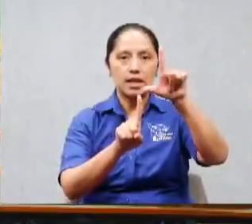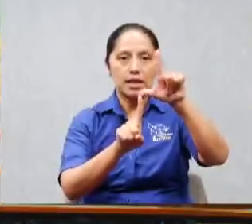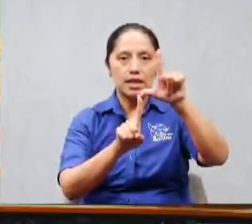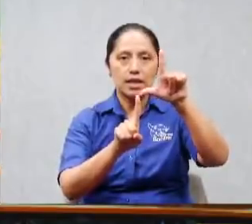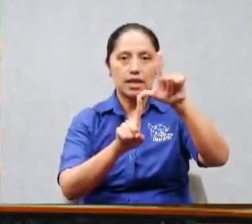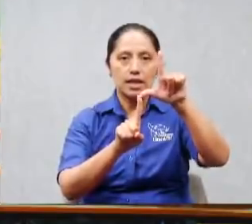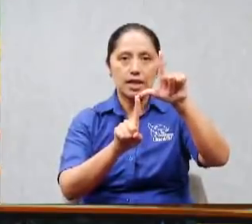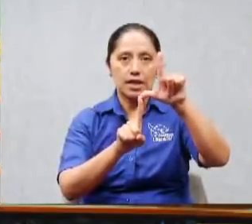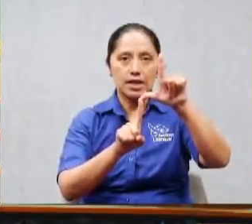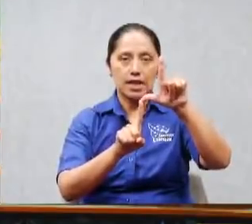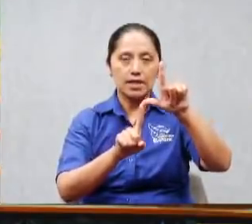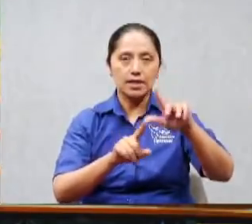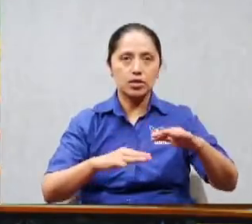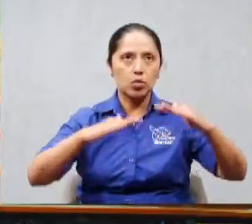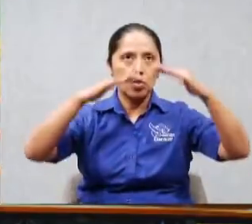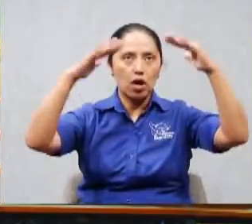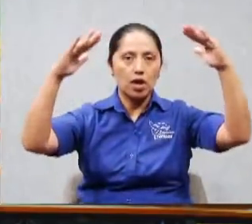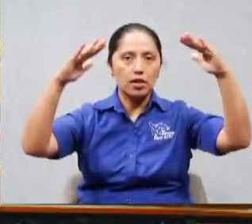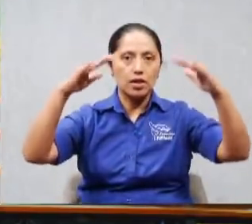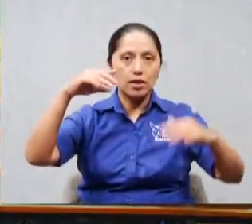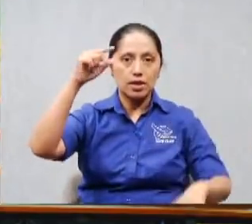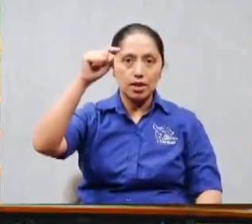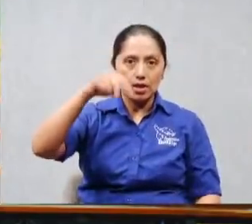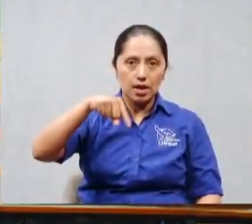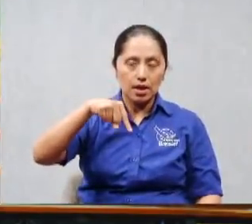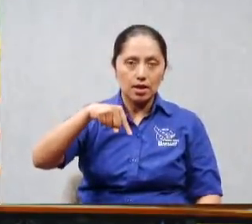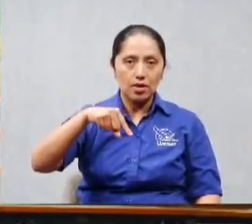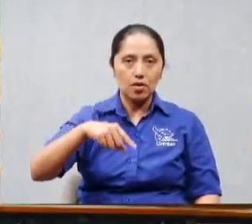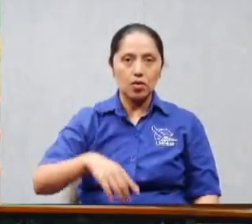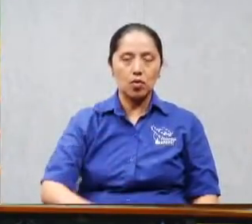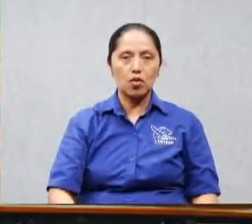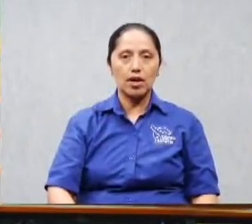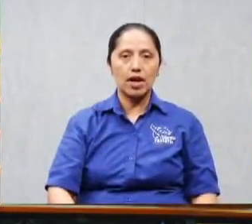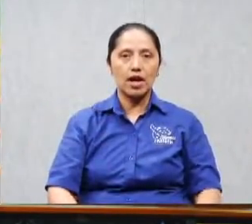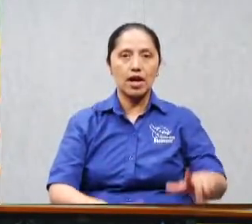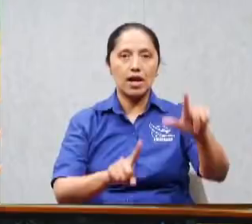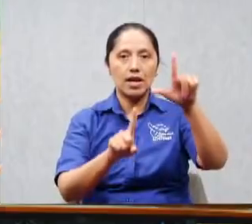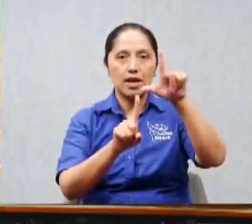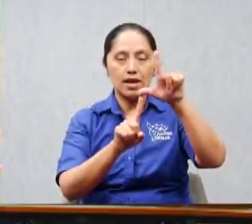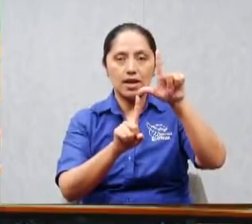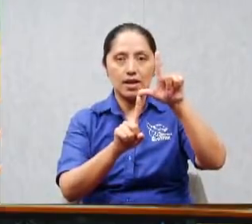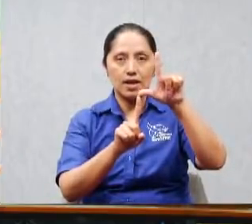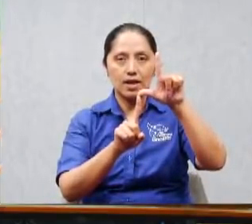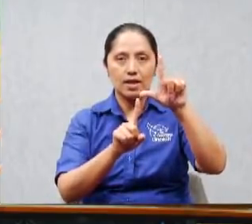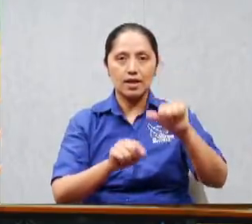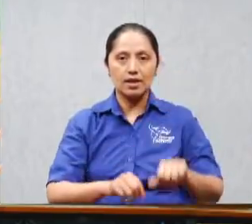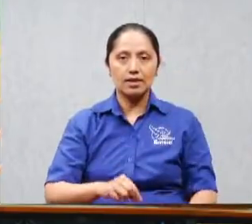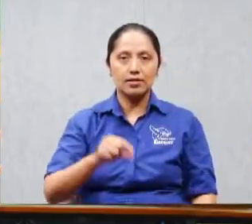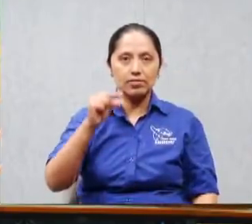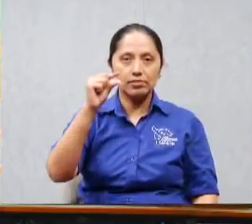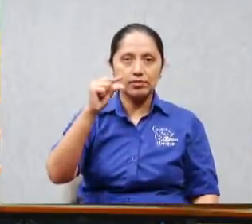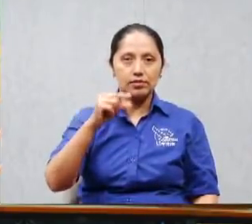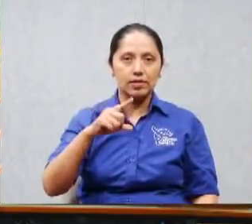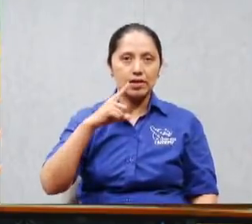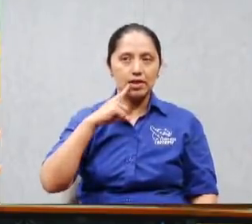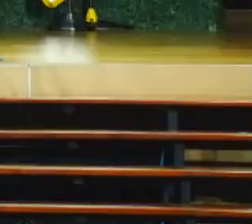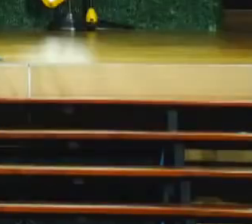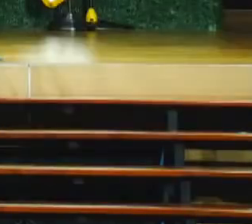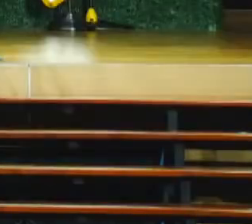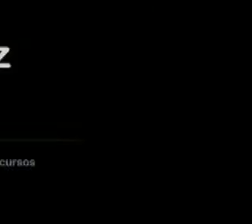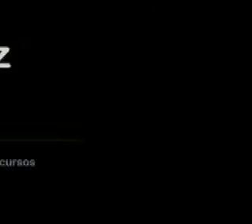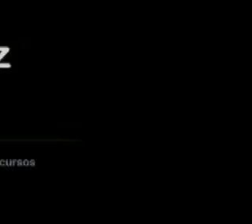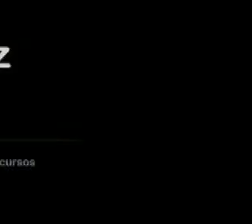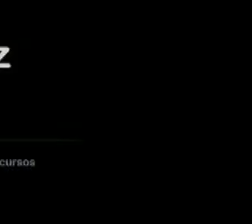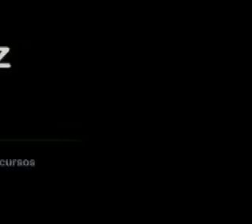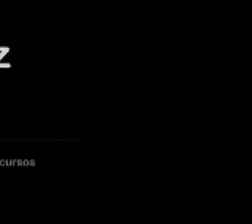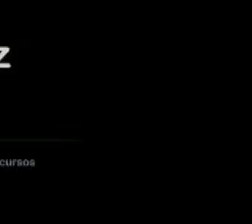y de repente pao letras mayúsculas aquí la virgen concebirá y dará a su hijo y le pondrán por nombre